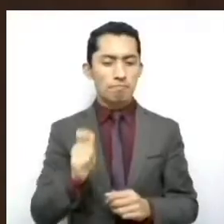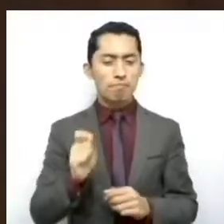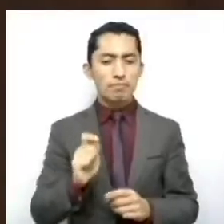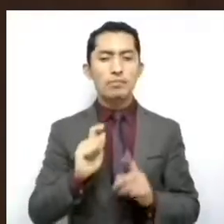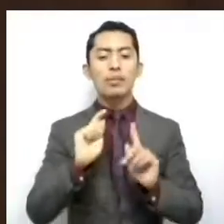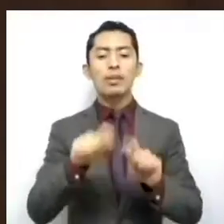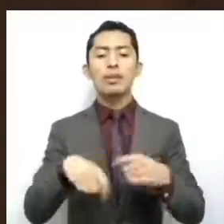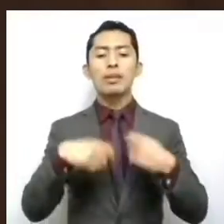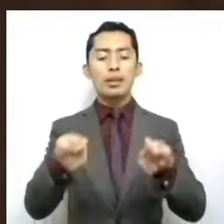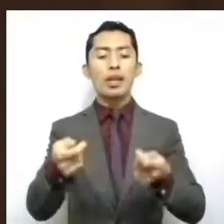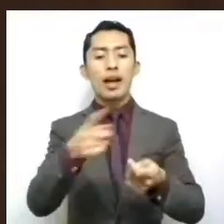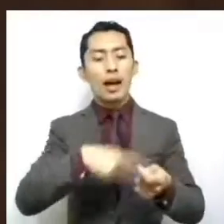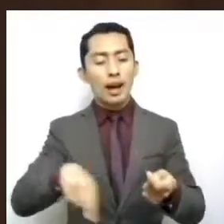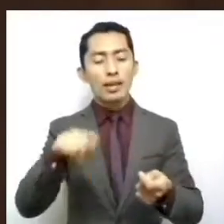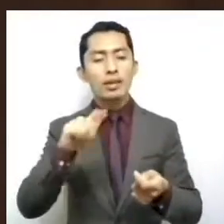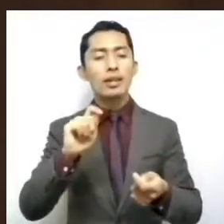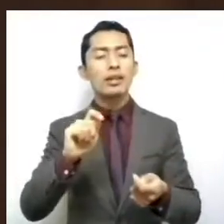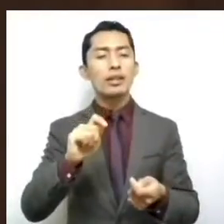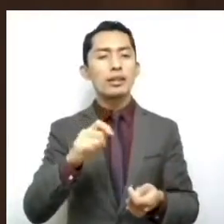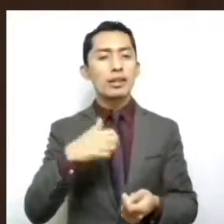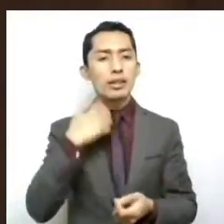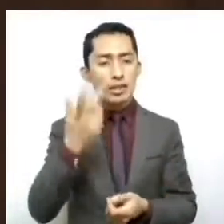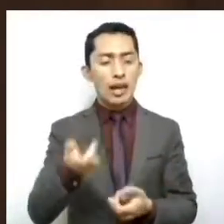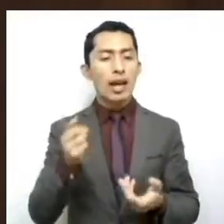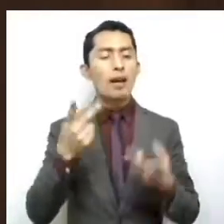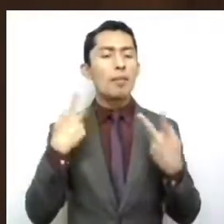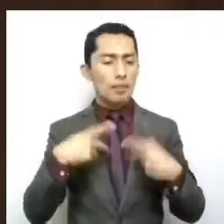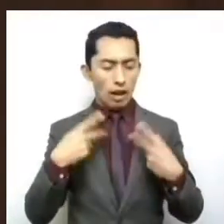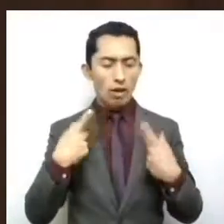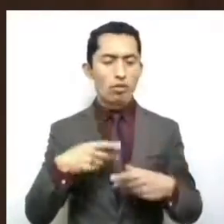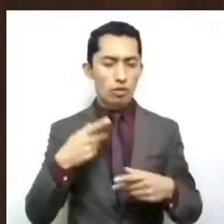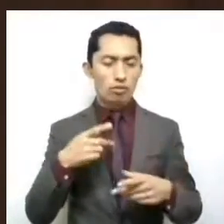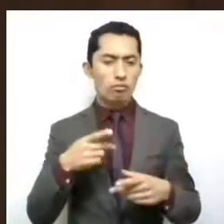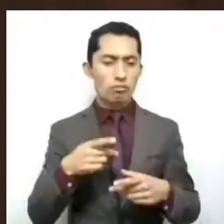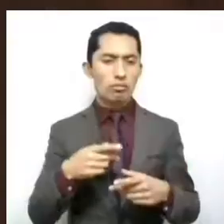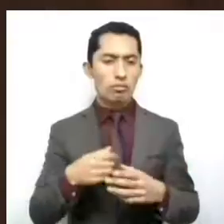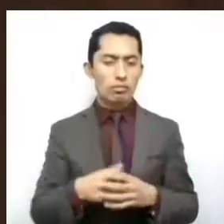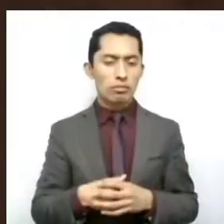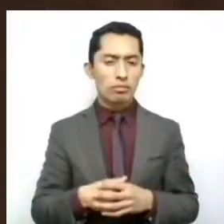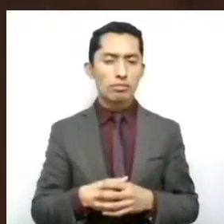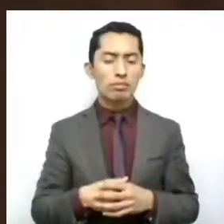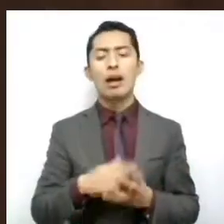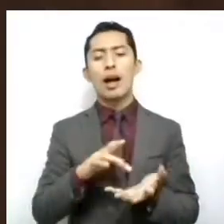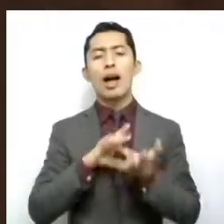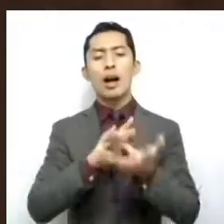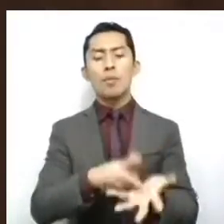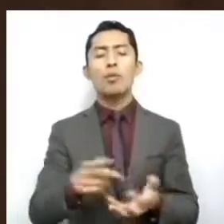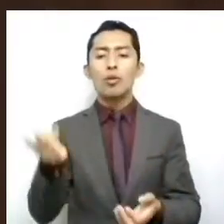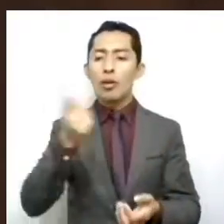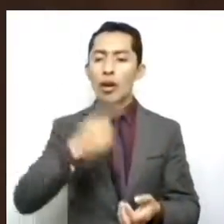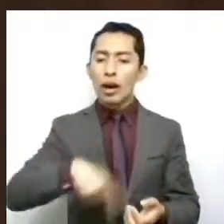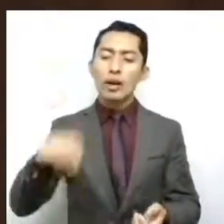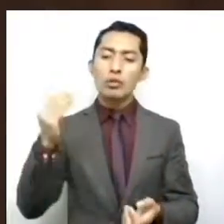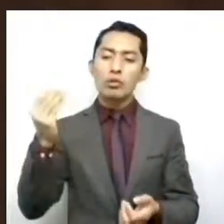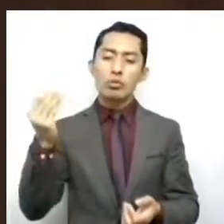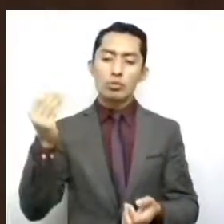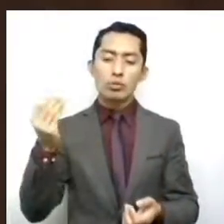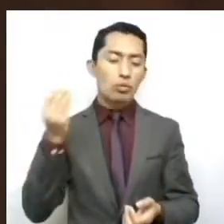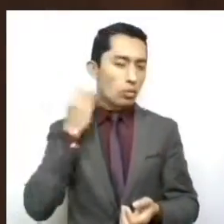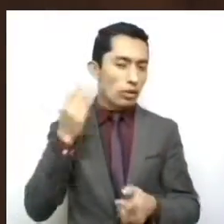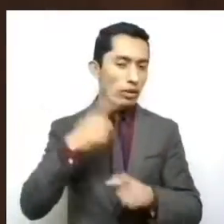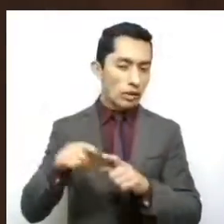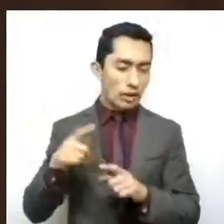personalizar jurídica, personalidad jurídica, el carácter de creación,